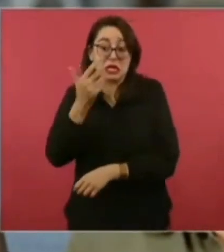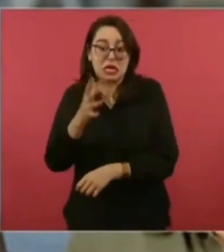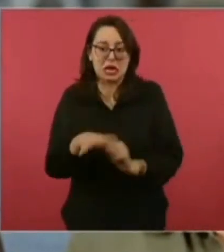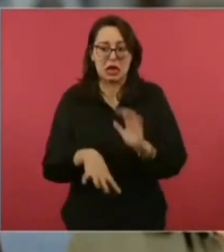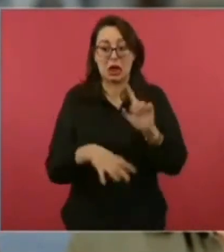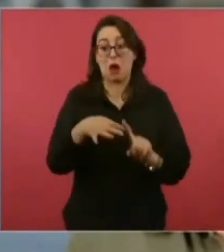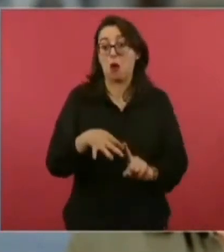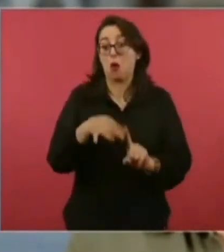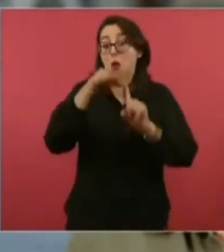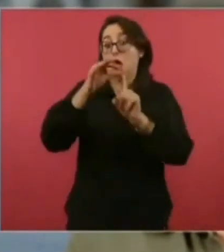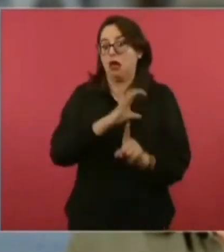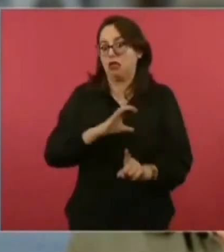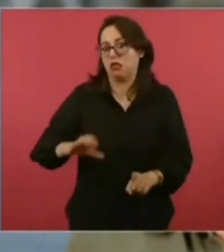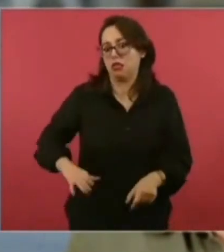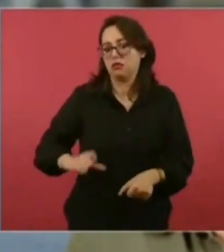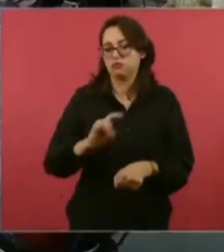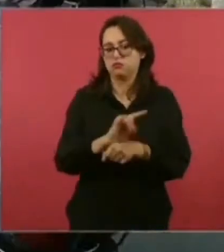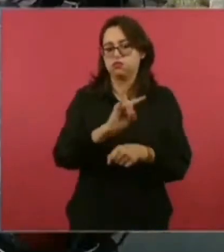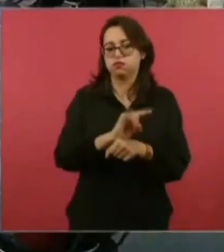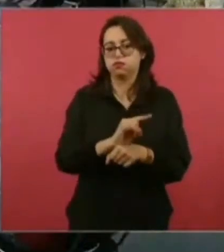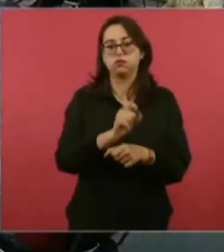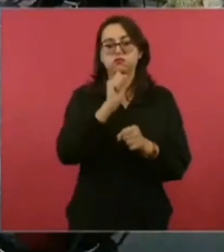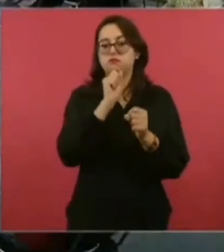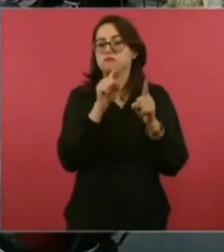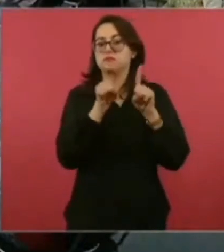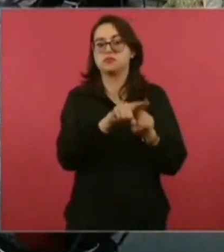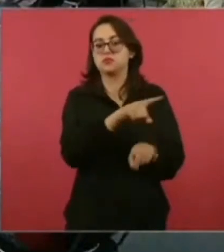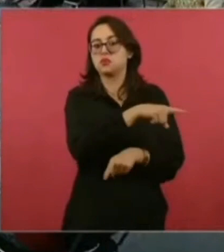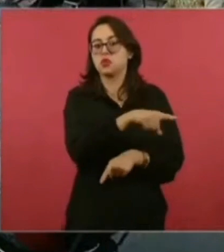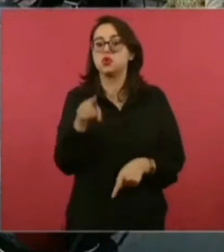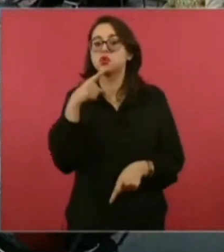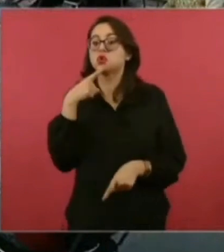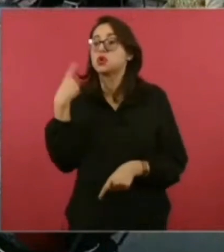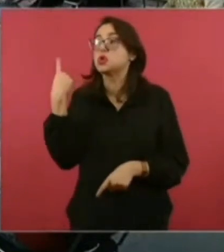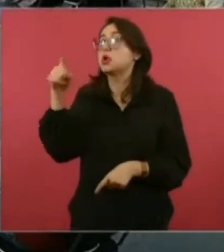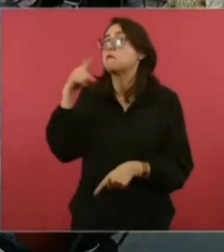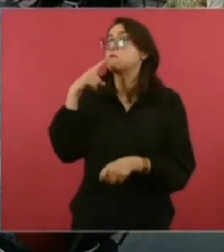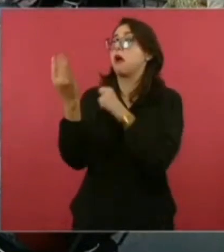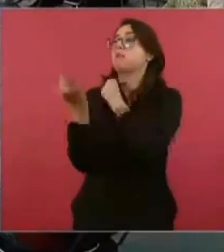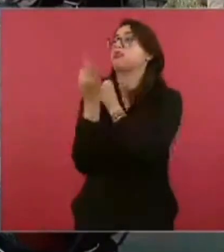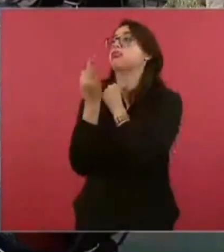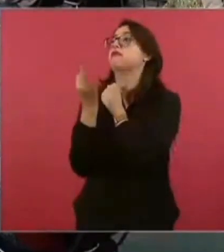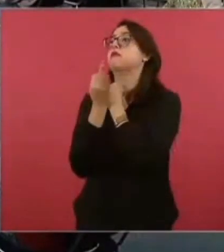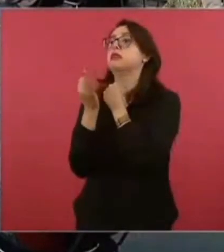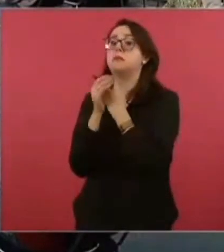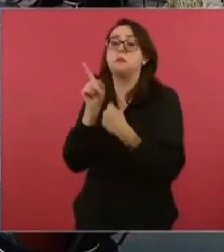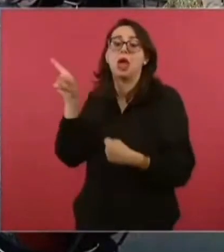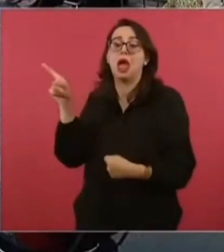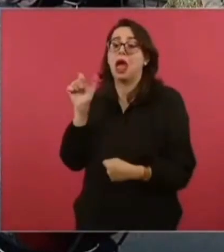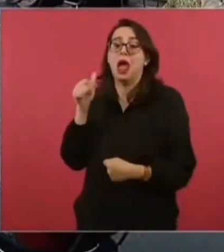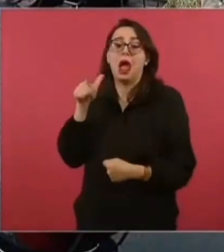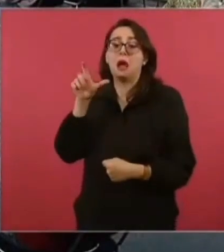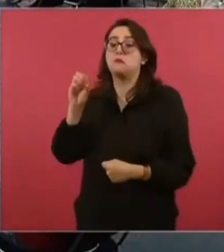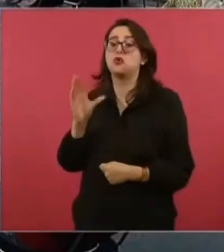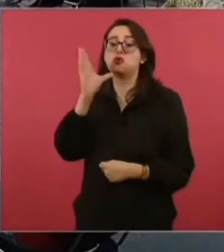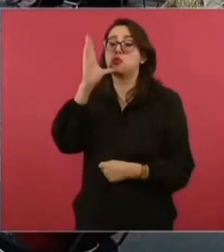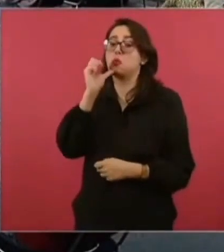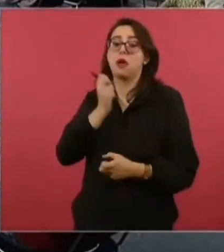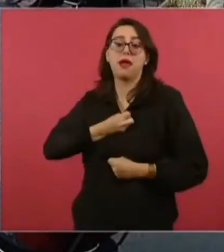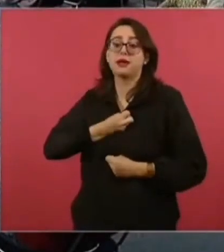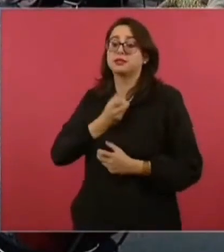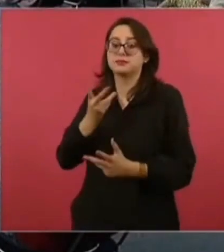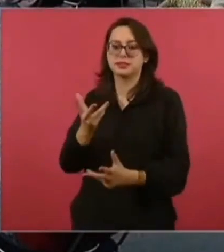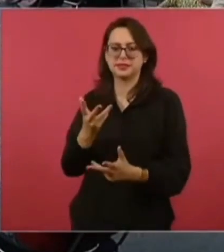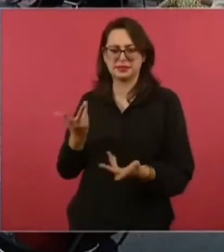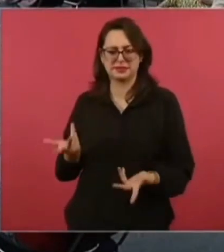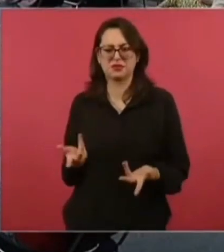eligiendo al candidato de la oposición, para que también ellos recurran a esta comisión de quejas y denuncias del INE,